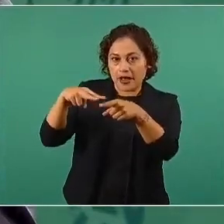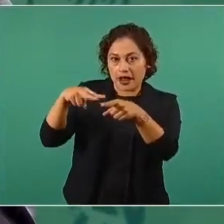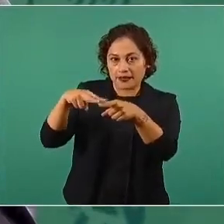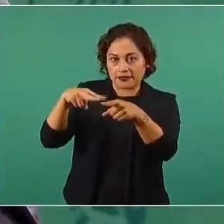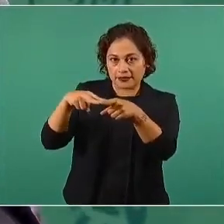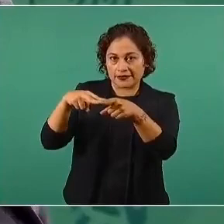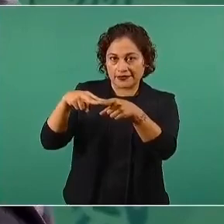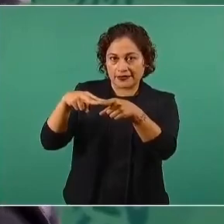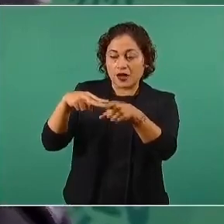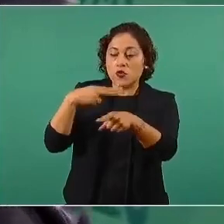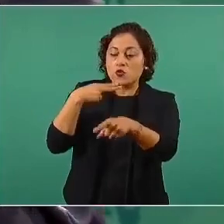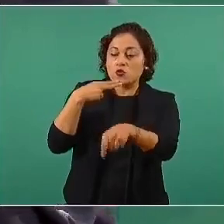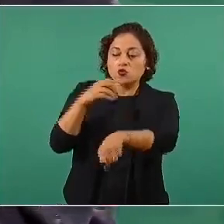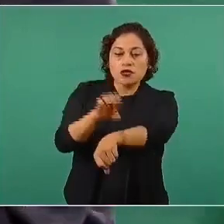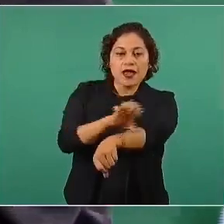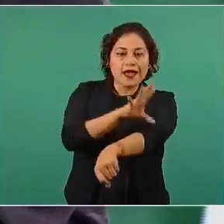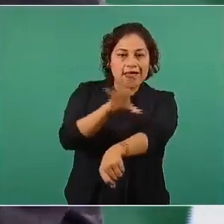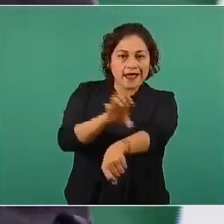solar